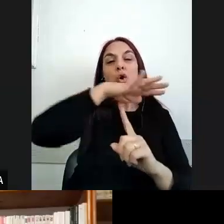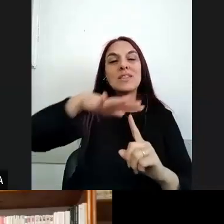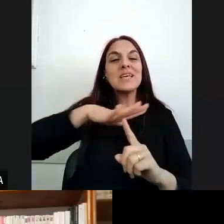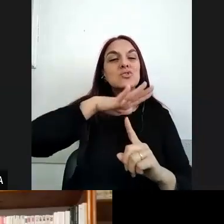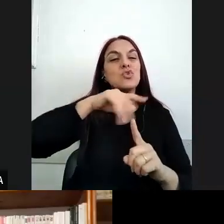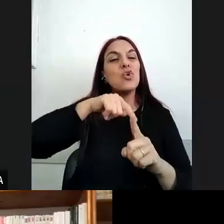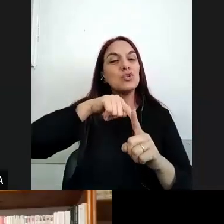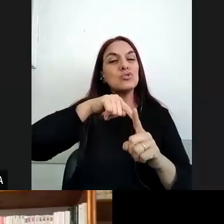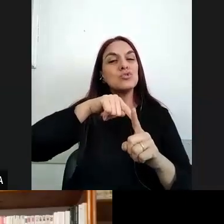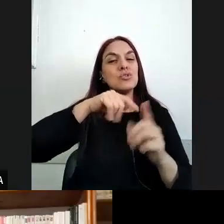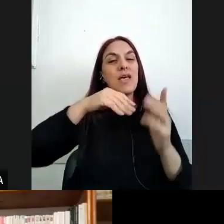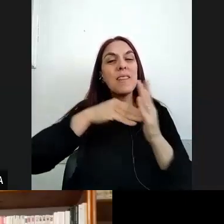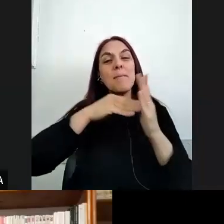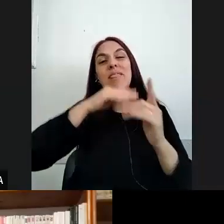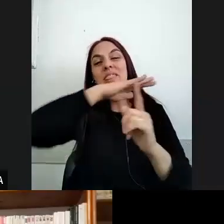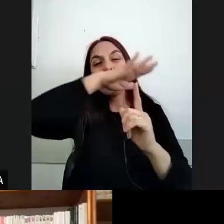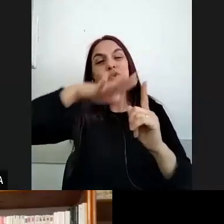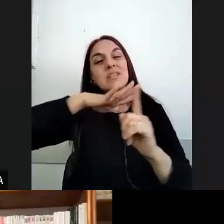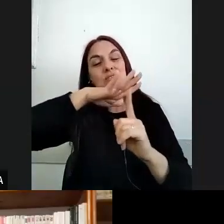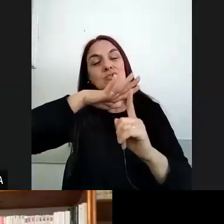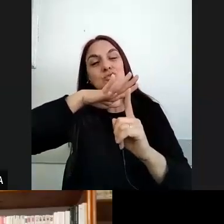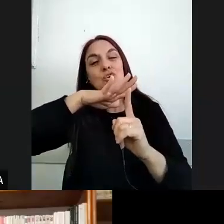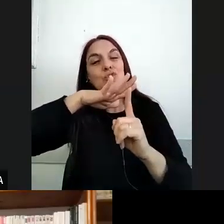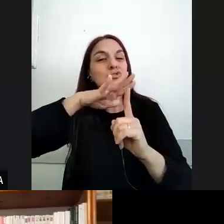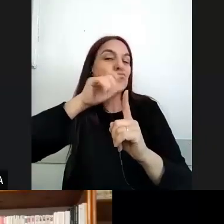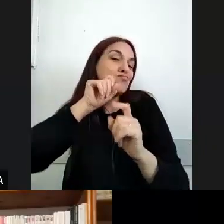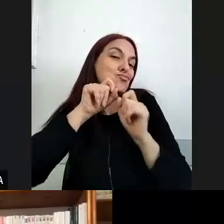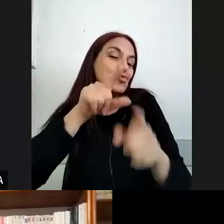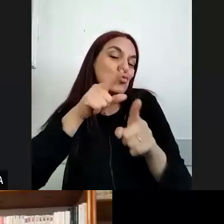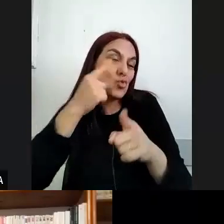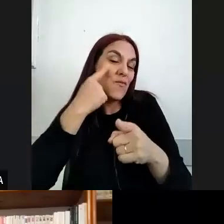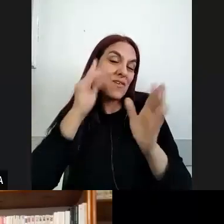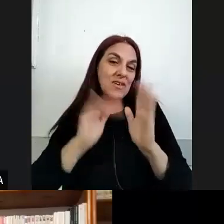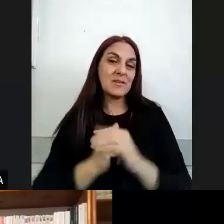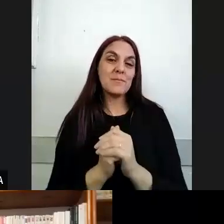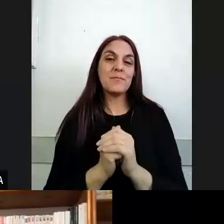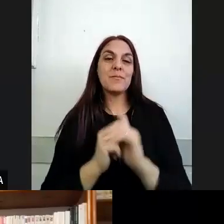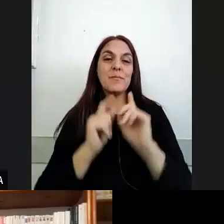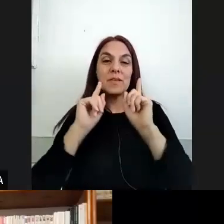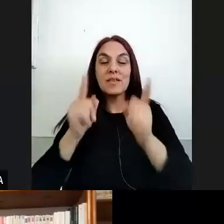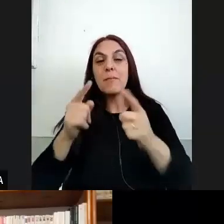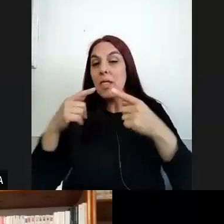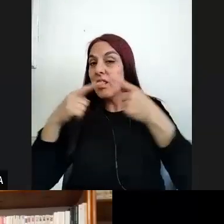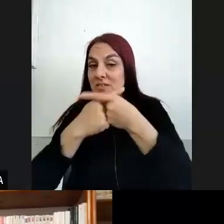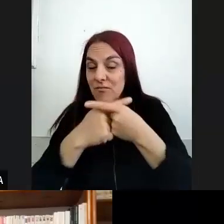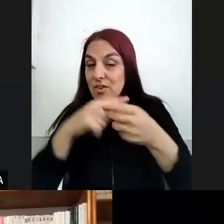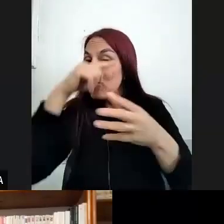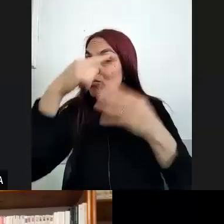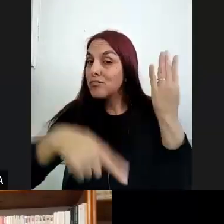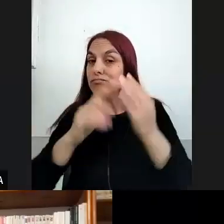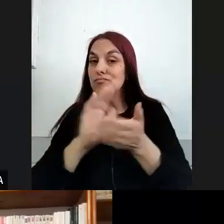en los que en esa sociedad y en la sociedad mayor pero al mismo tiempo también los desafíos ¿no? de